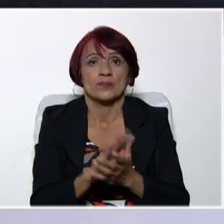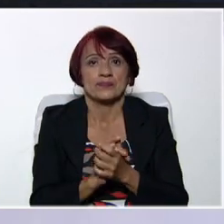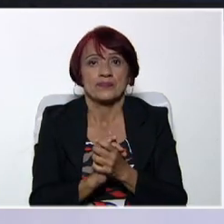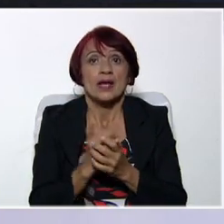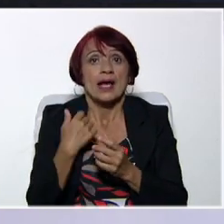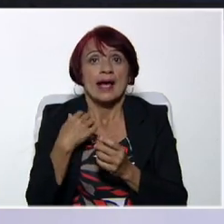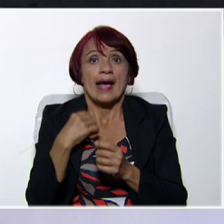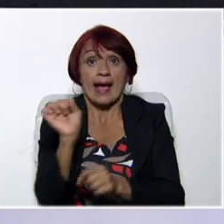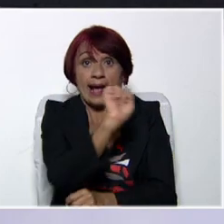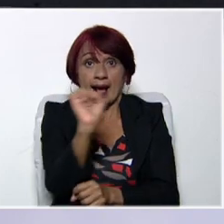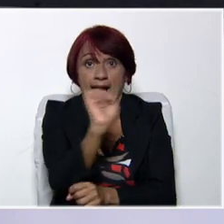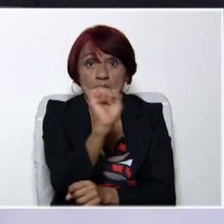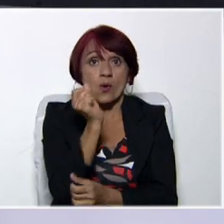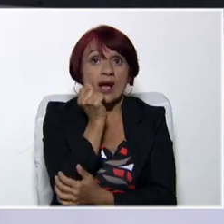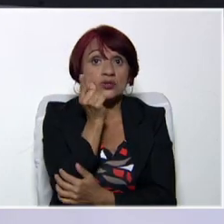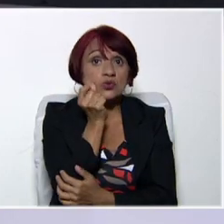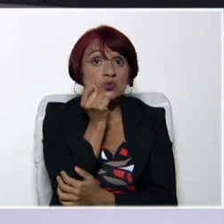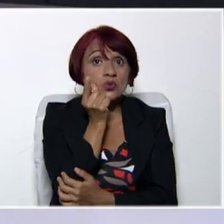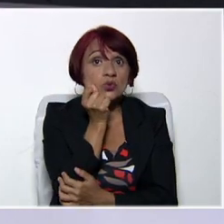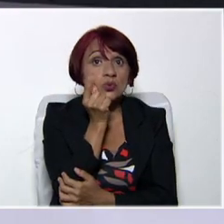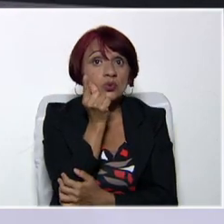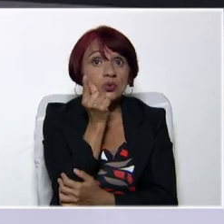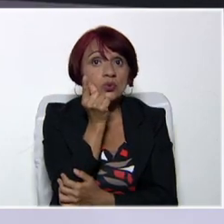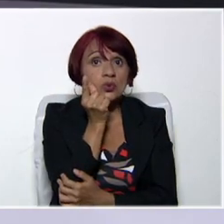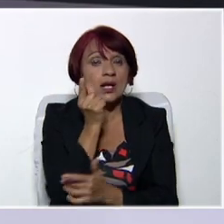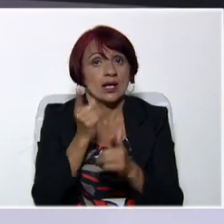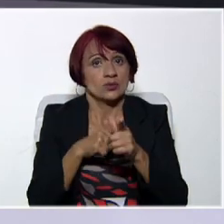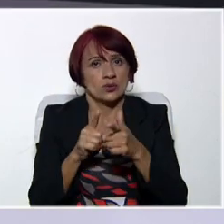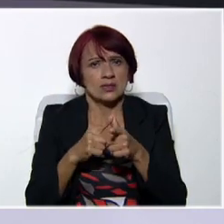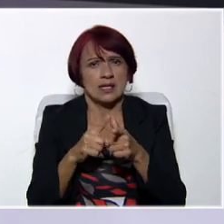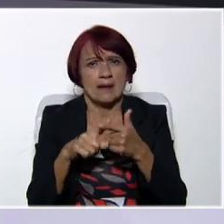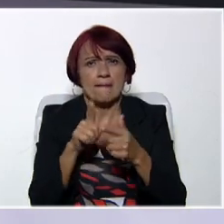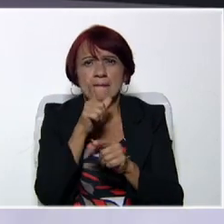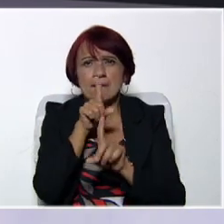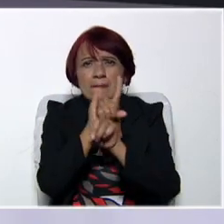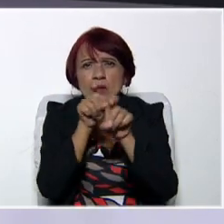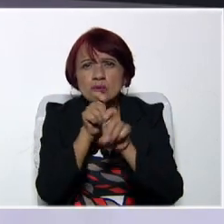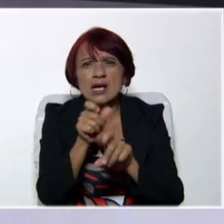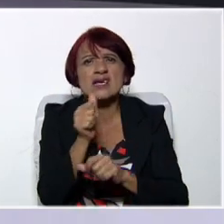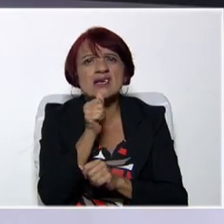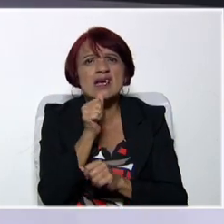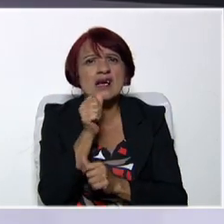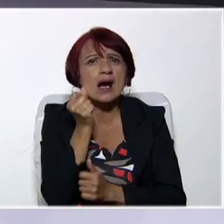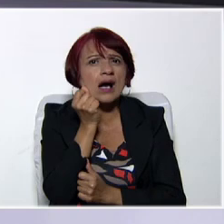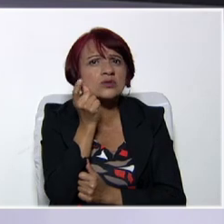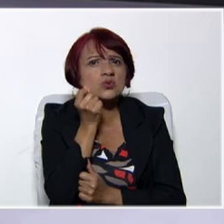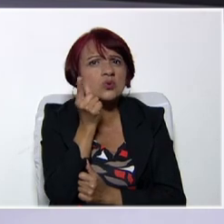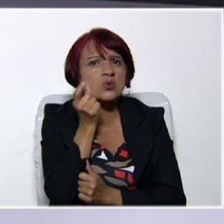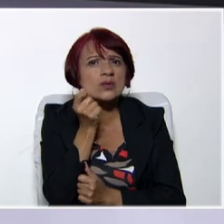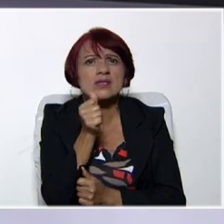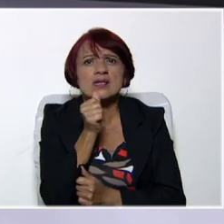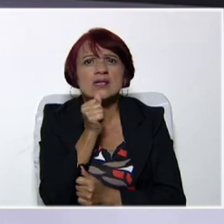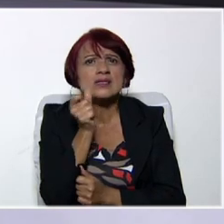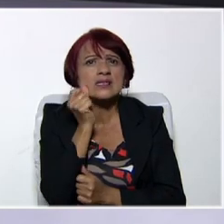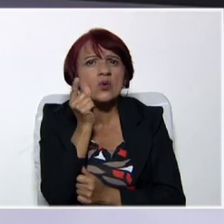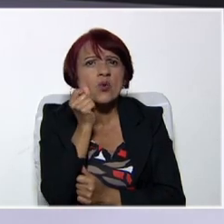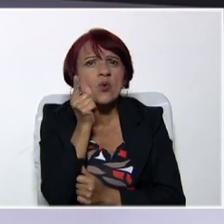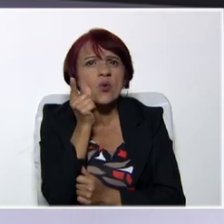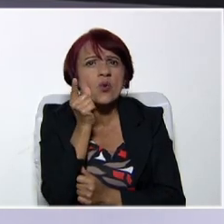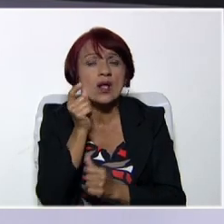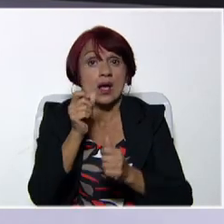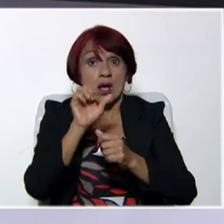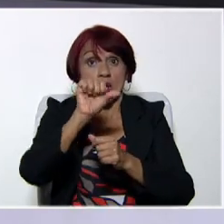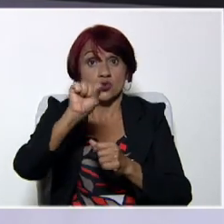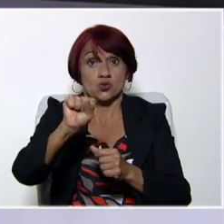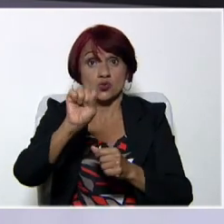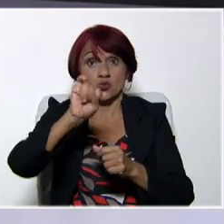el carro es azul, podemos preguntarnos quién es azul para averiguar quién es el sujeto. Entonces, ¿quién